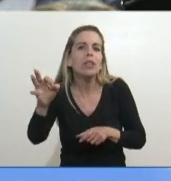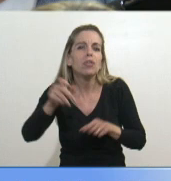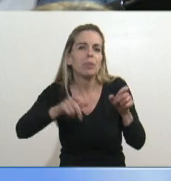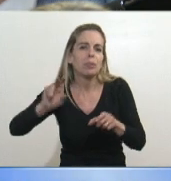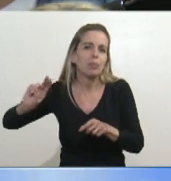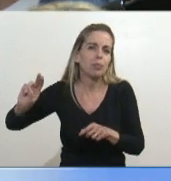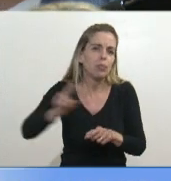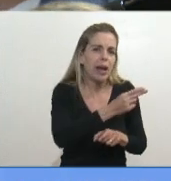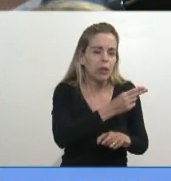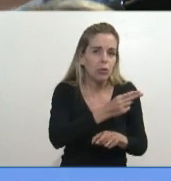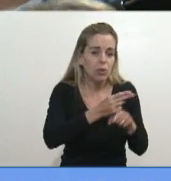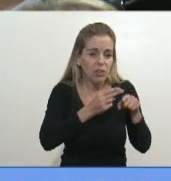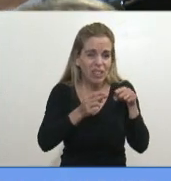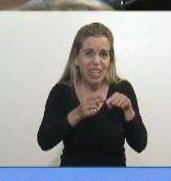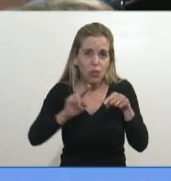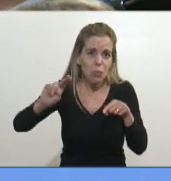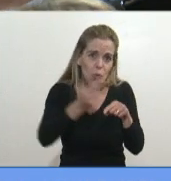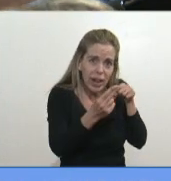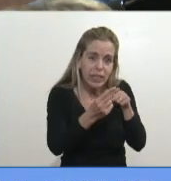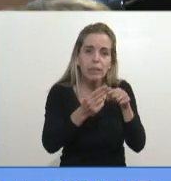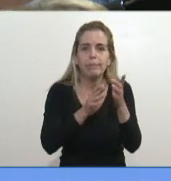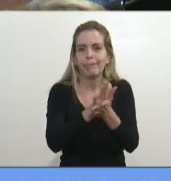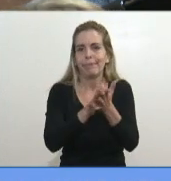Y eso no repara a nadie, realmente. No repara a nadie.